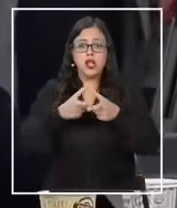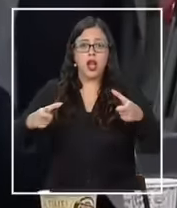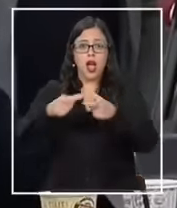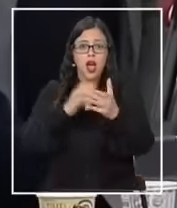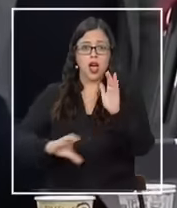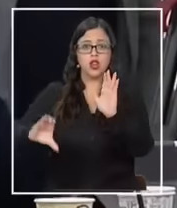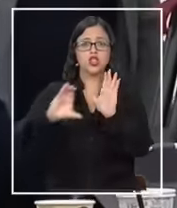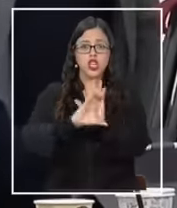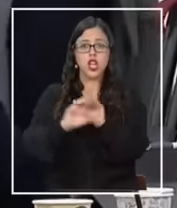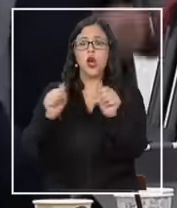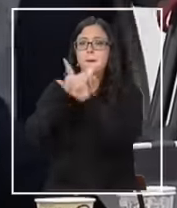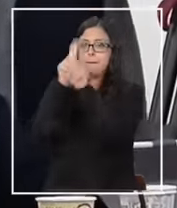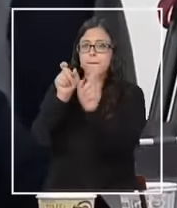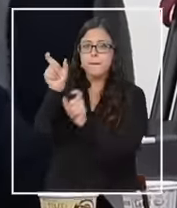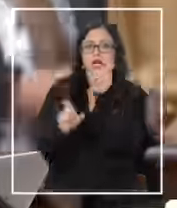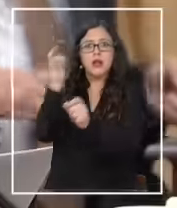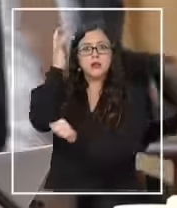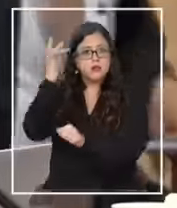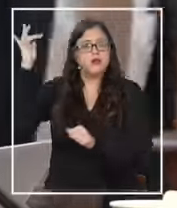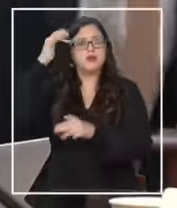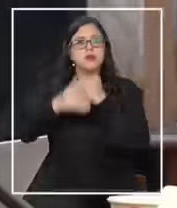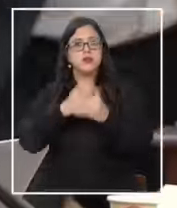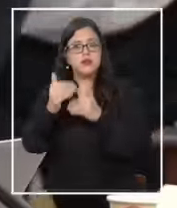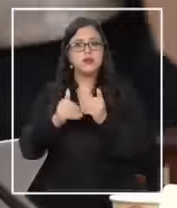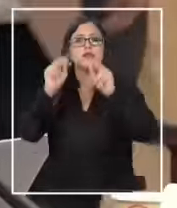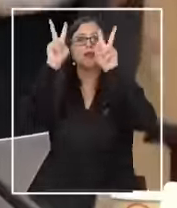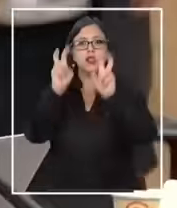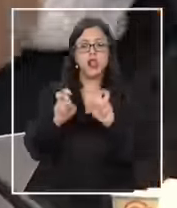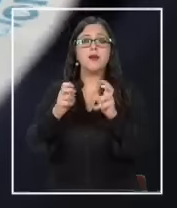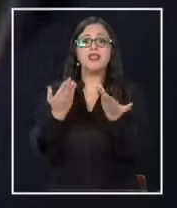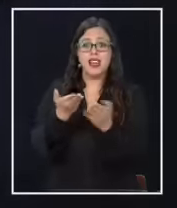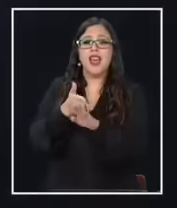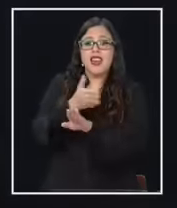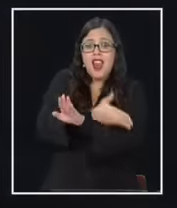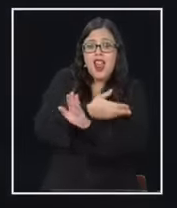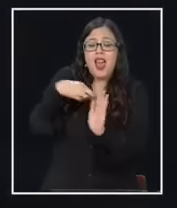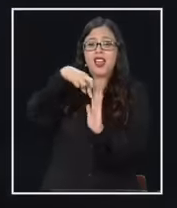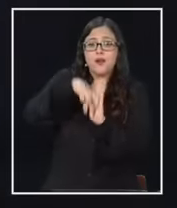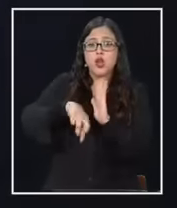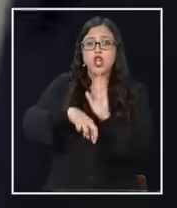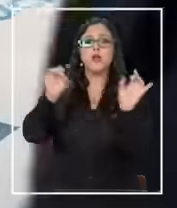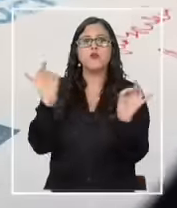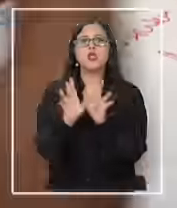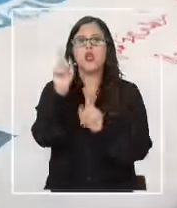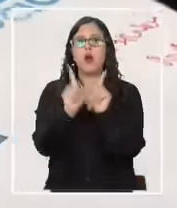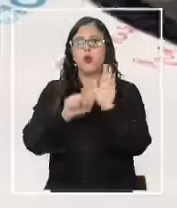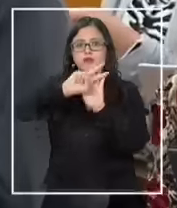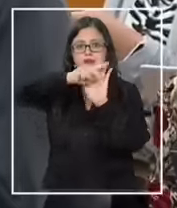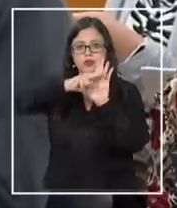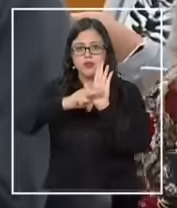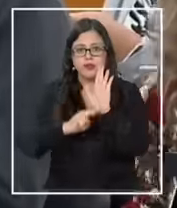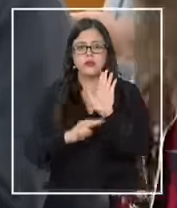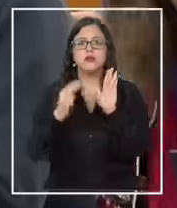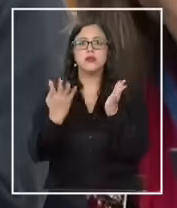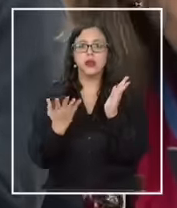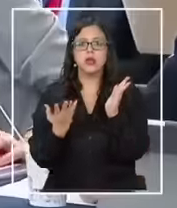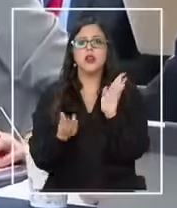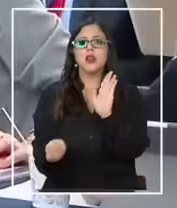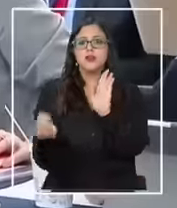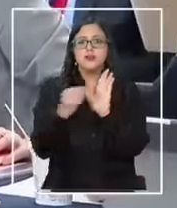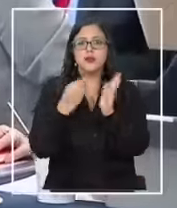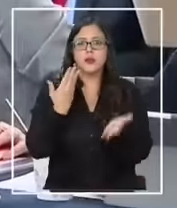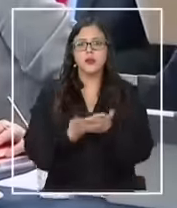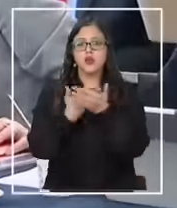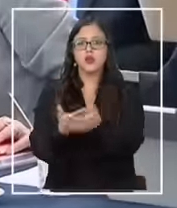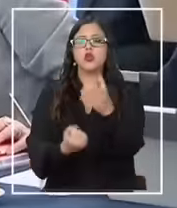Consultas para los expertos del proceso por temas establecidos en el anteproyecto que podrían sufrir modificaciones para ser plasmadas en la